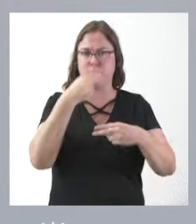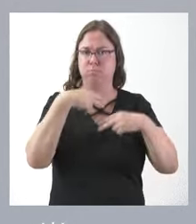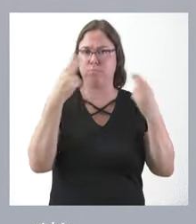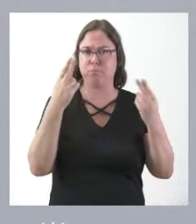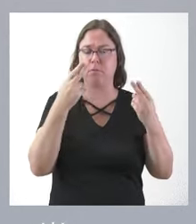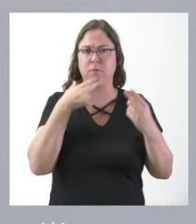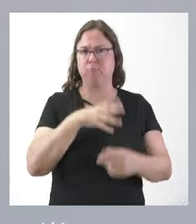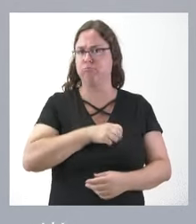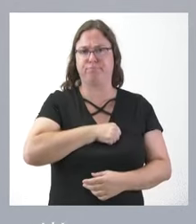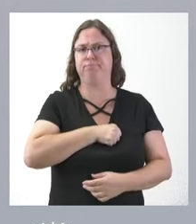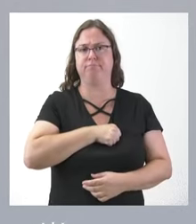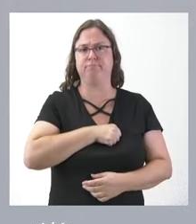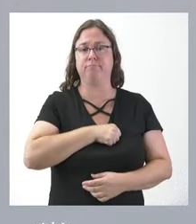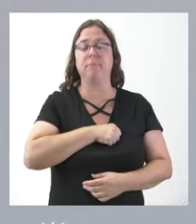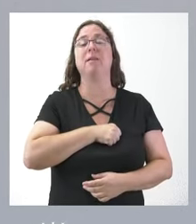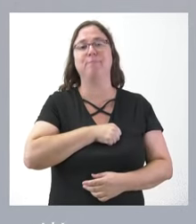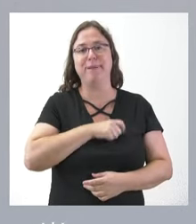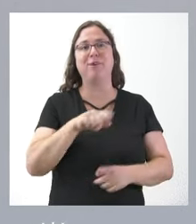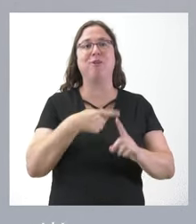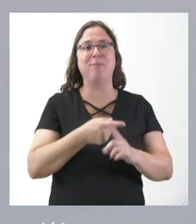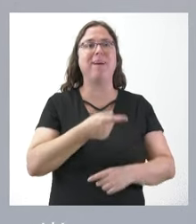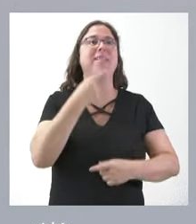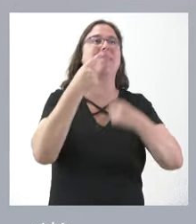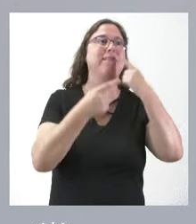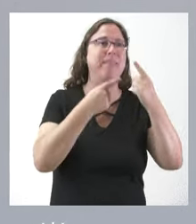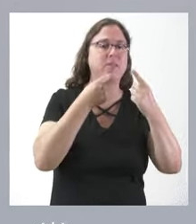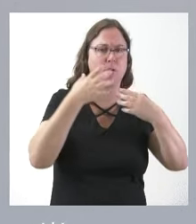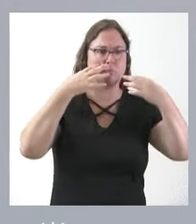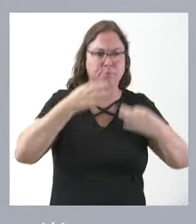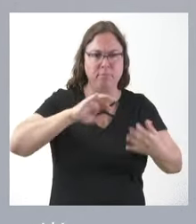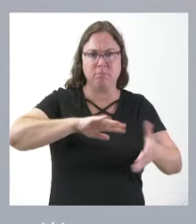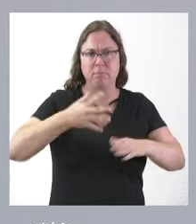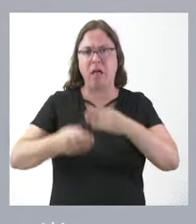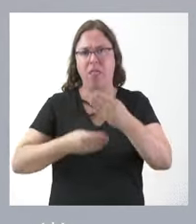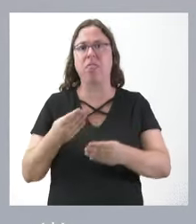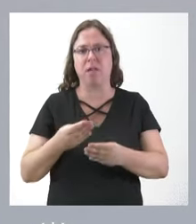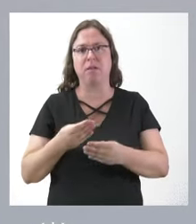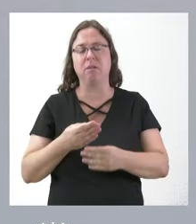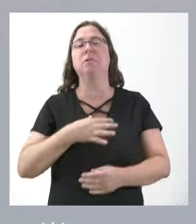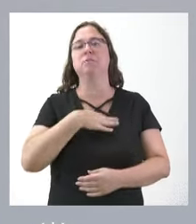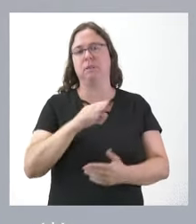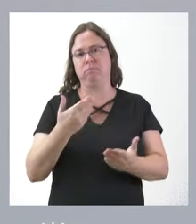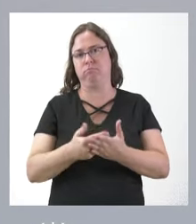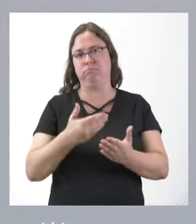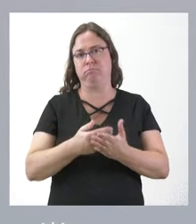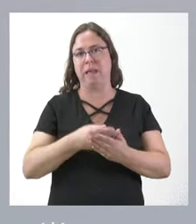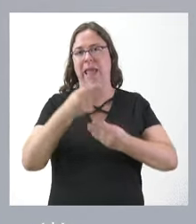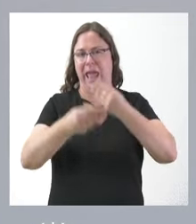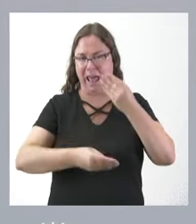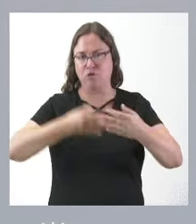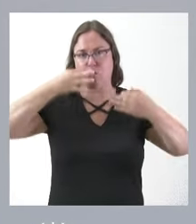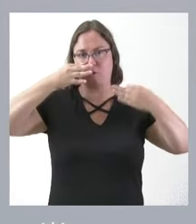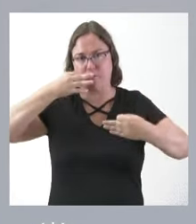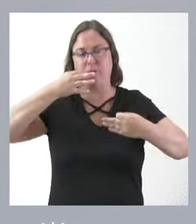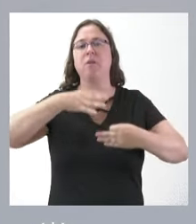disgusto, pero hay que pasar también de las palabras a los hechos. Y habrá ocasión de poder demostrar con hechos que efectivamente